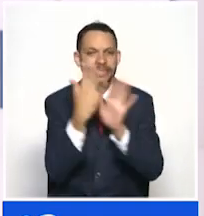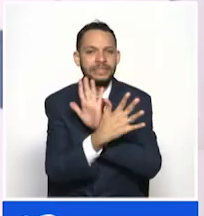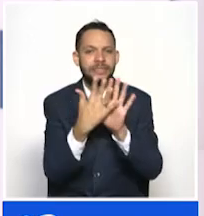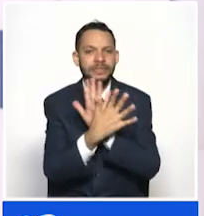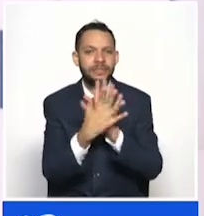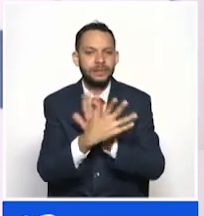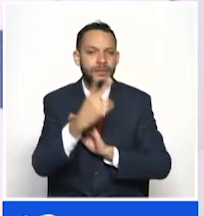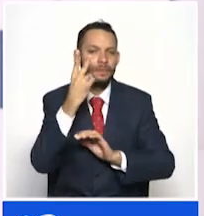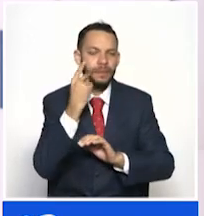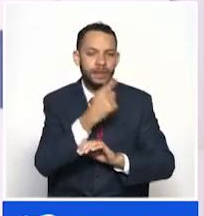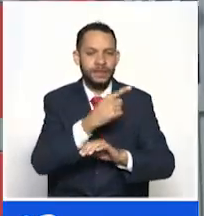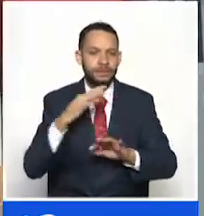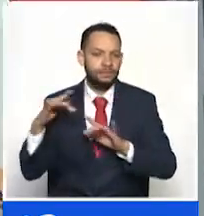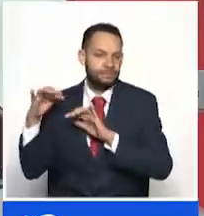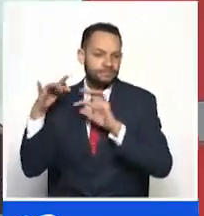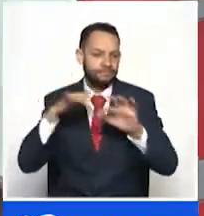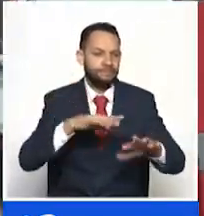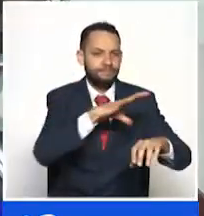Pereira.